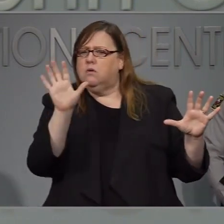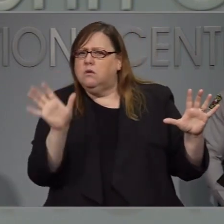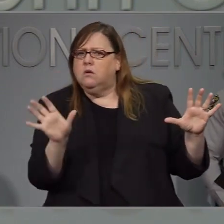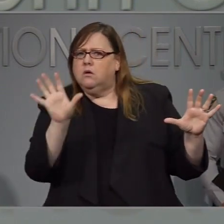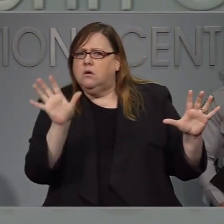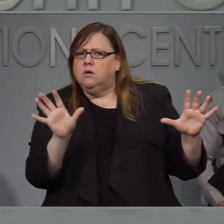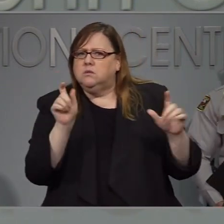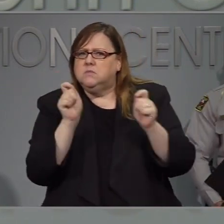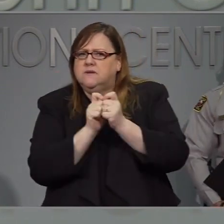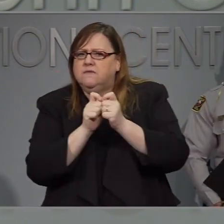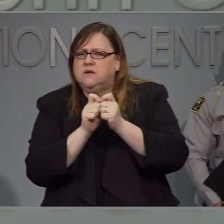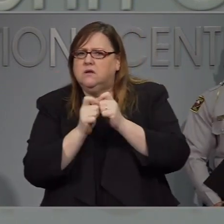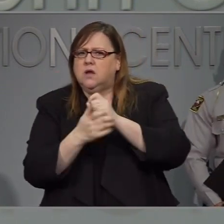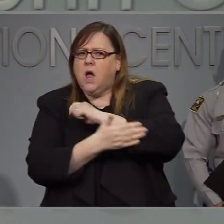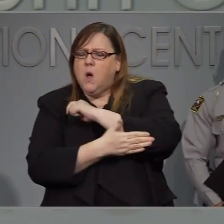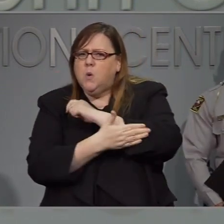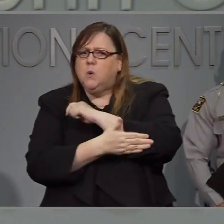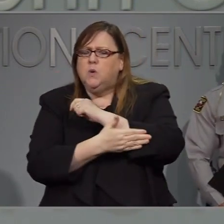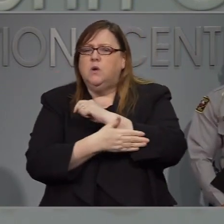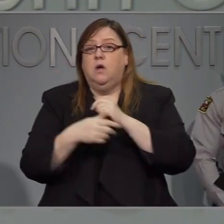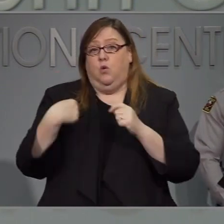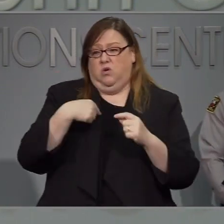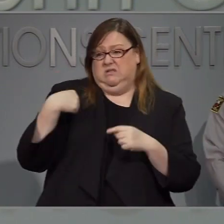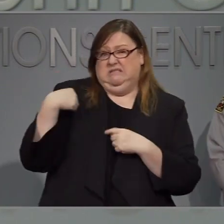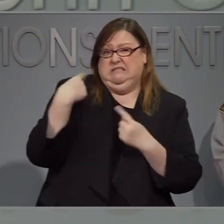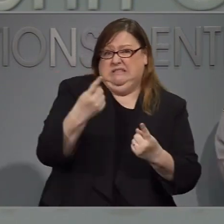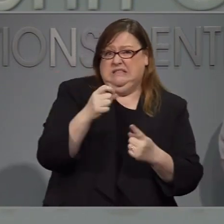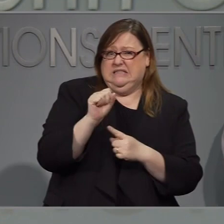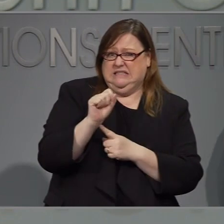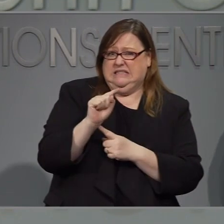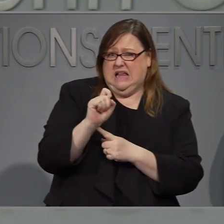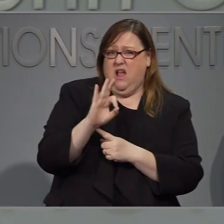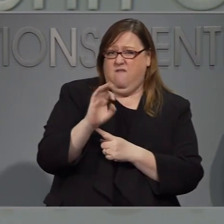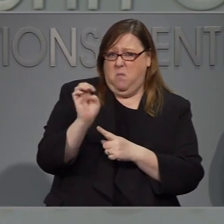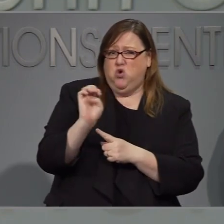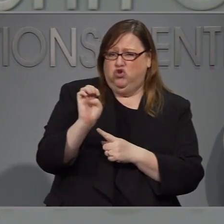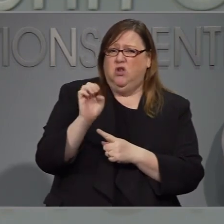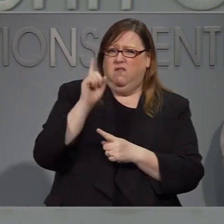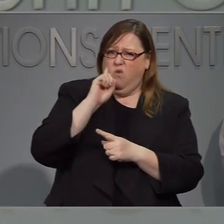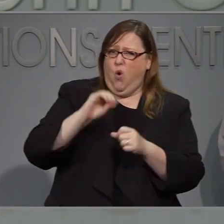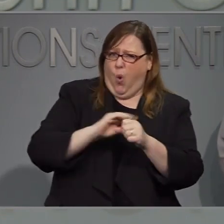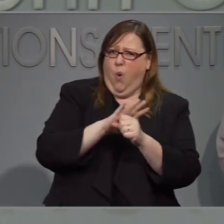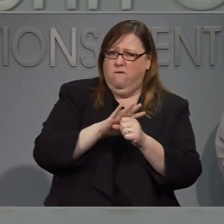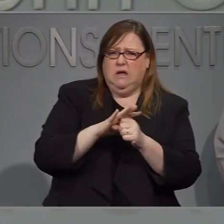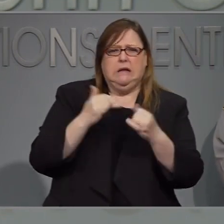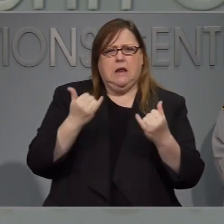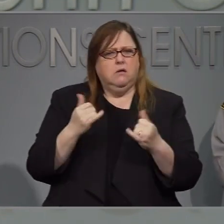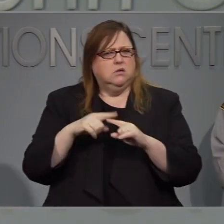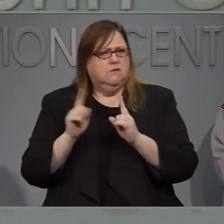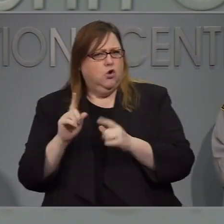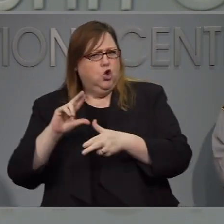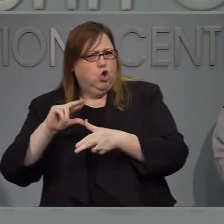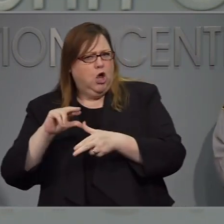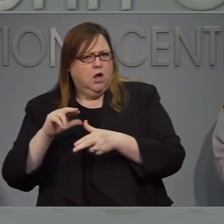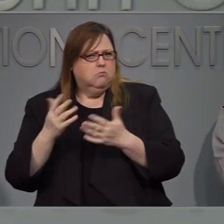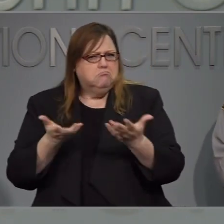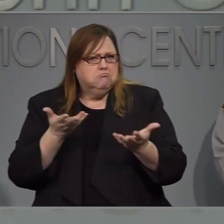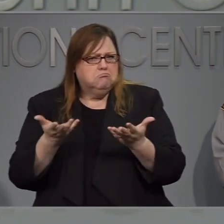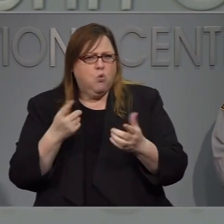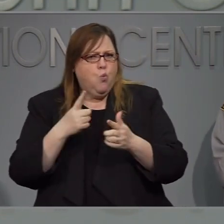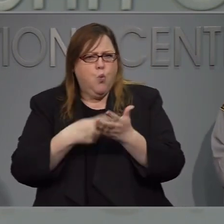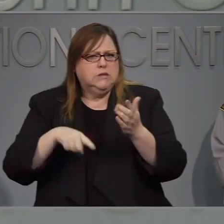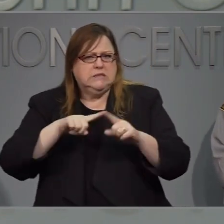estado en honor en una situación de emergencia por más casi ciento cincuenta días. A una